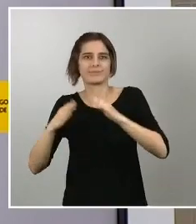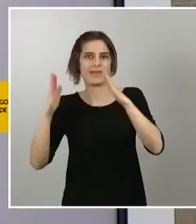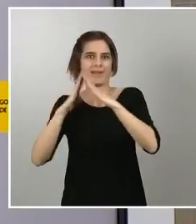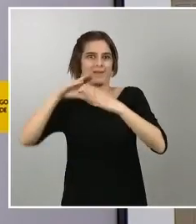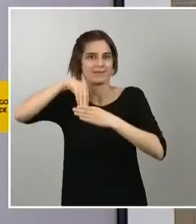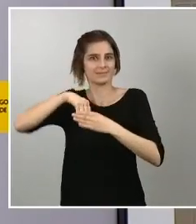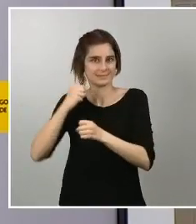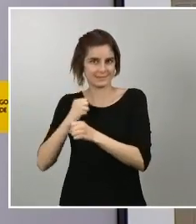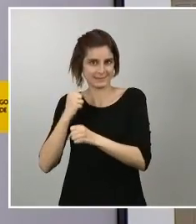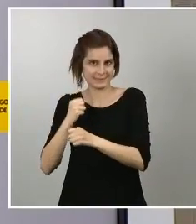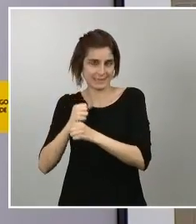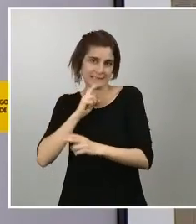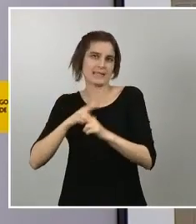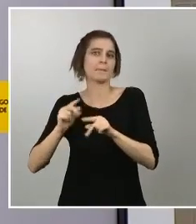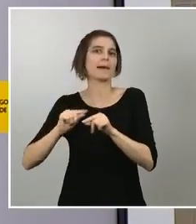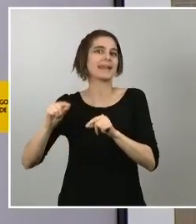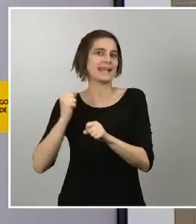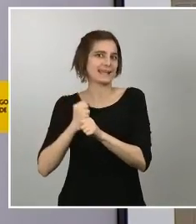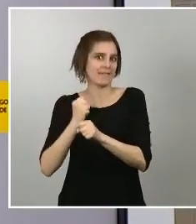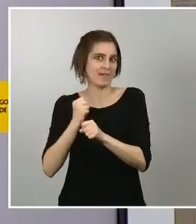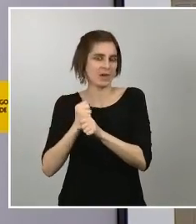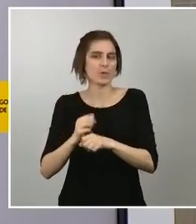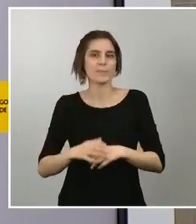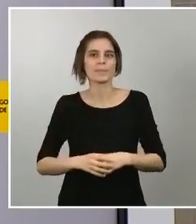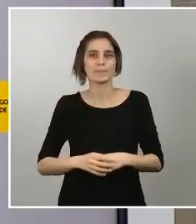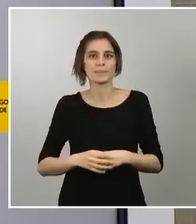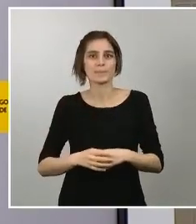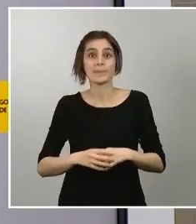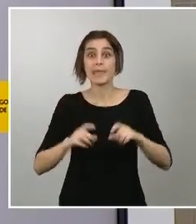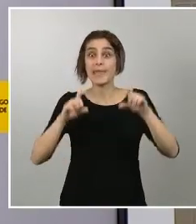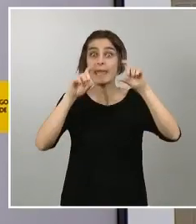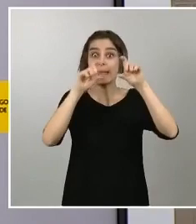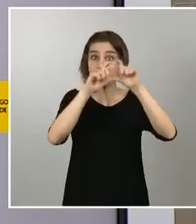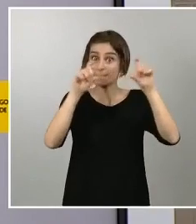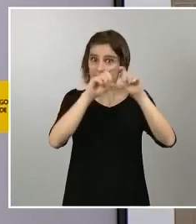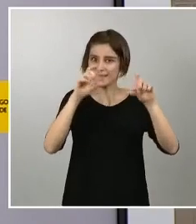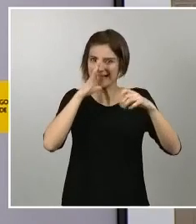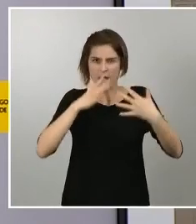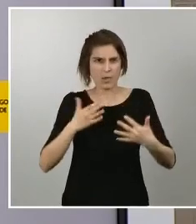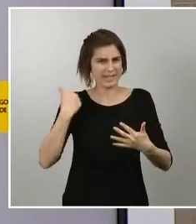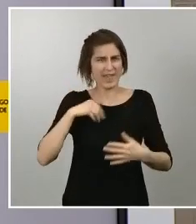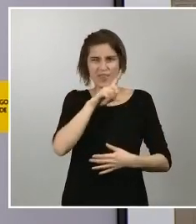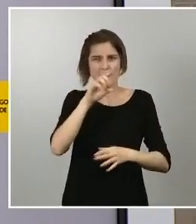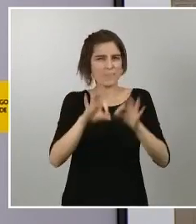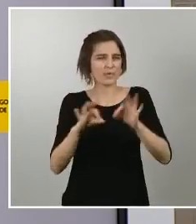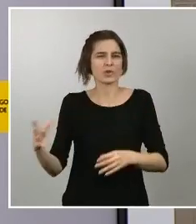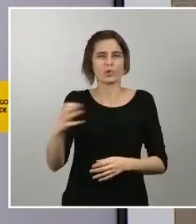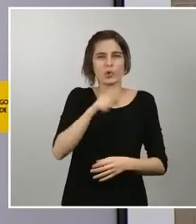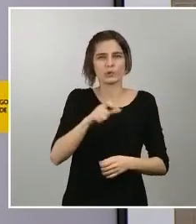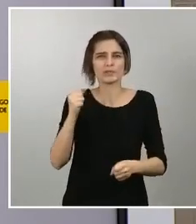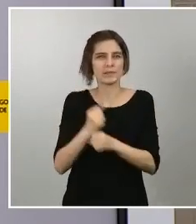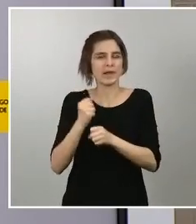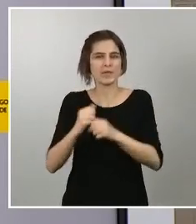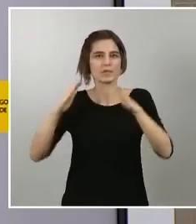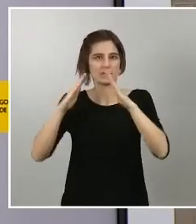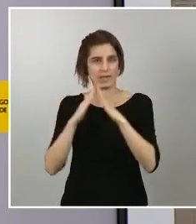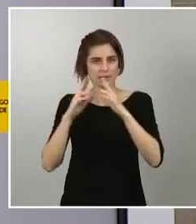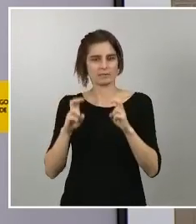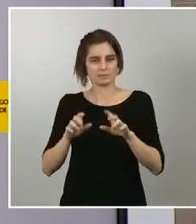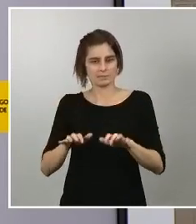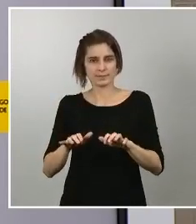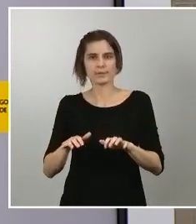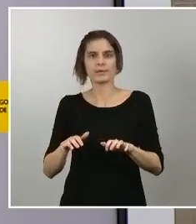funcionando al 100% con la modalidad de teletrabajo tienen que parar y aplicar este permiso retribuido o pueden continuar con su actividad